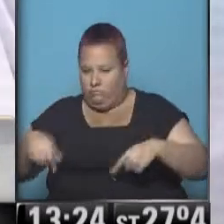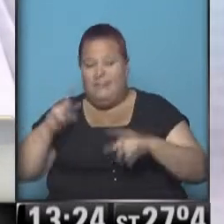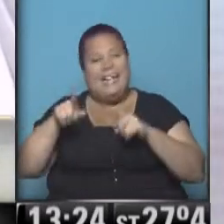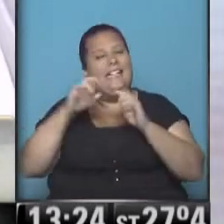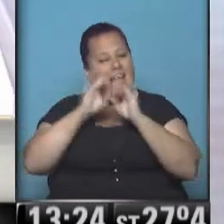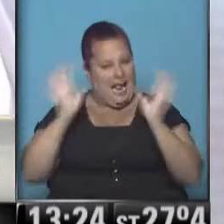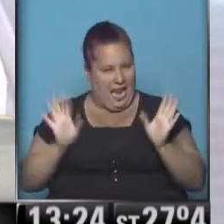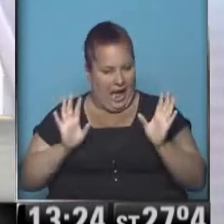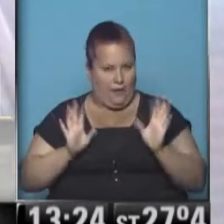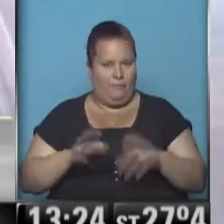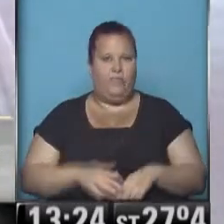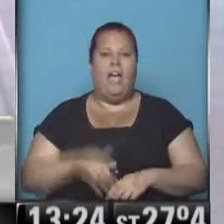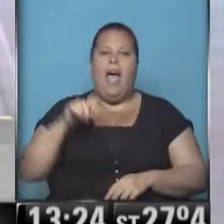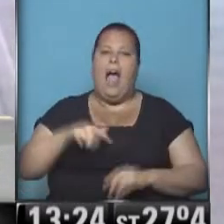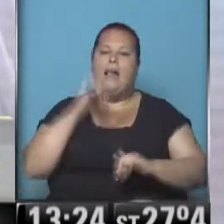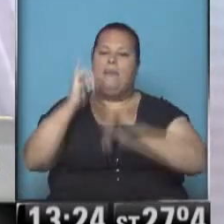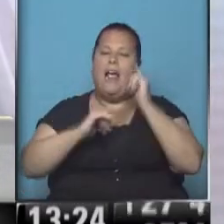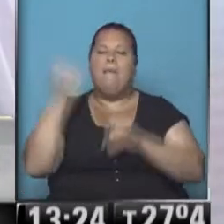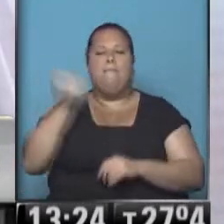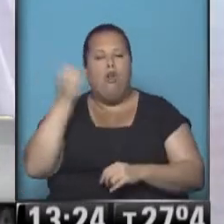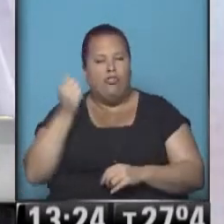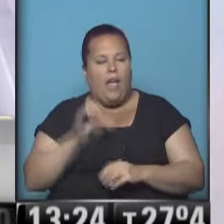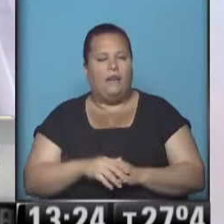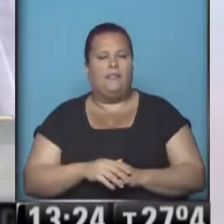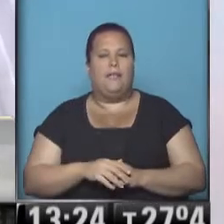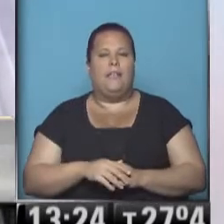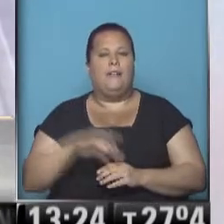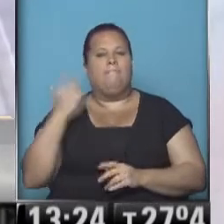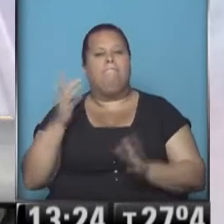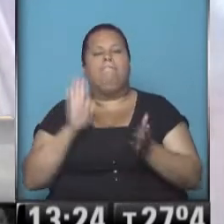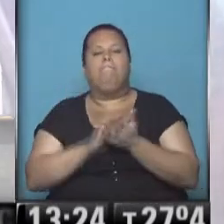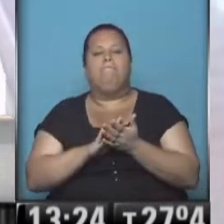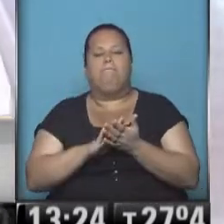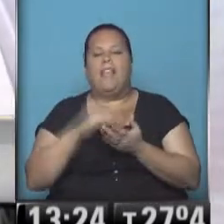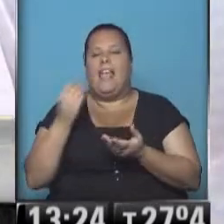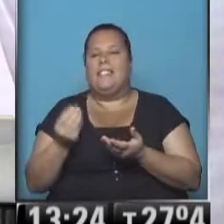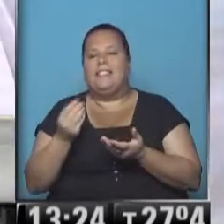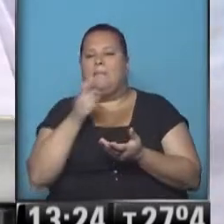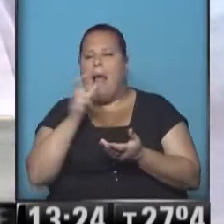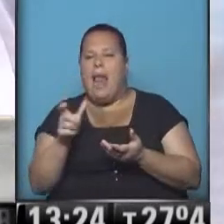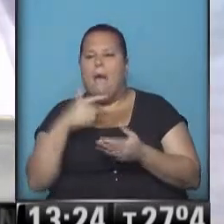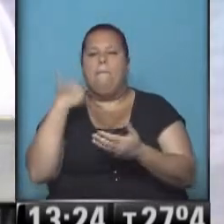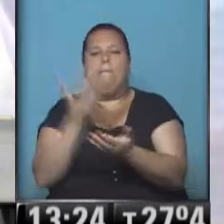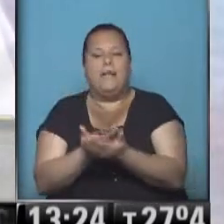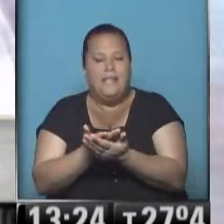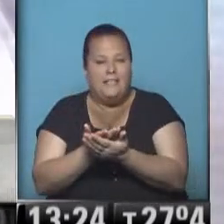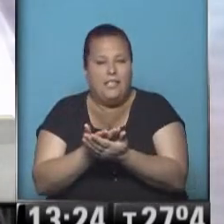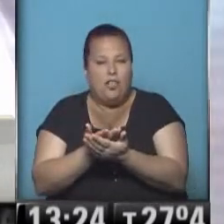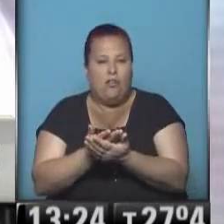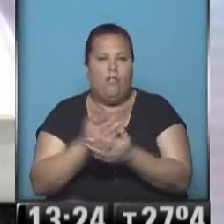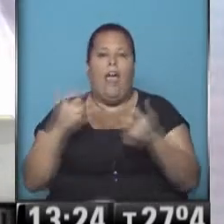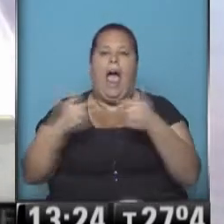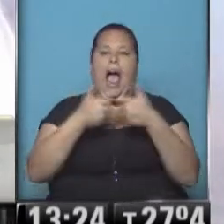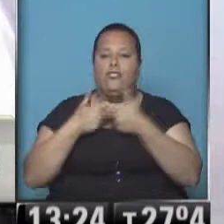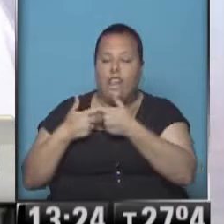bastante claro. Vamos a dar un par de datos importantes que están en la micus curiae. La micus curiae es esta presentación que se hace de